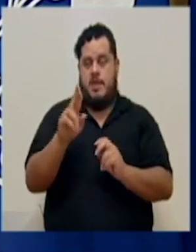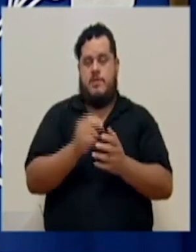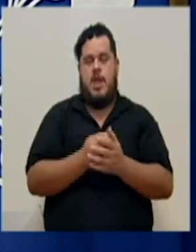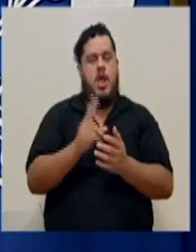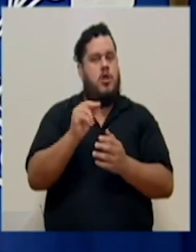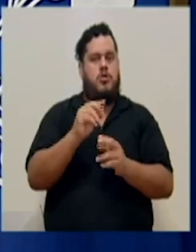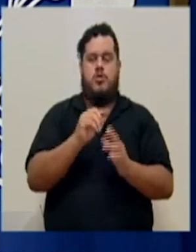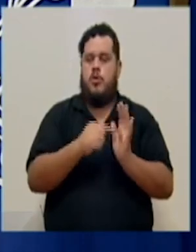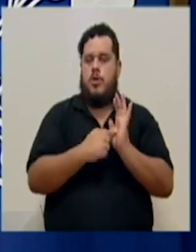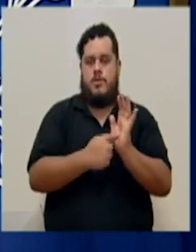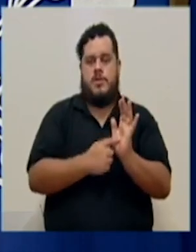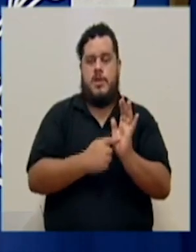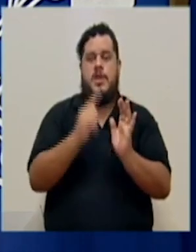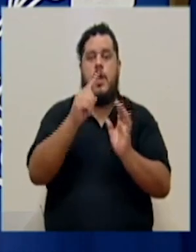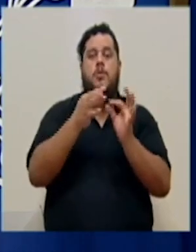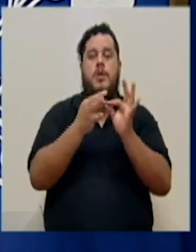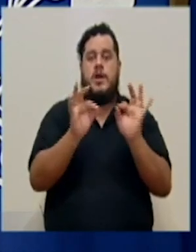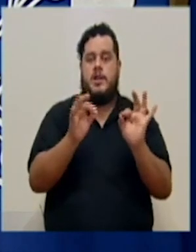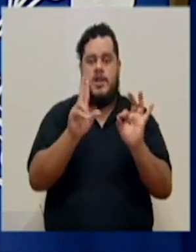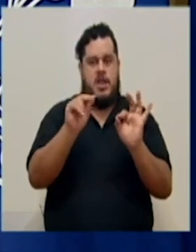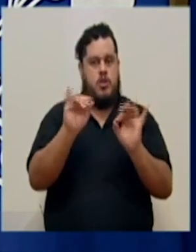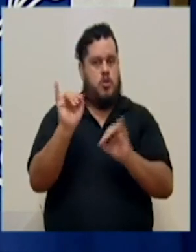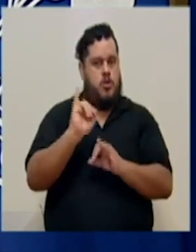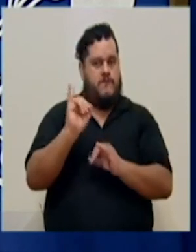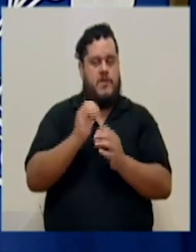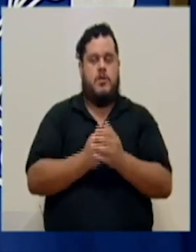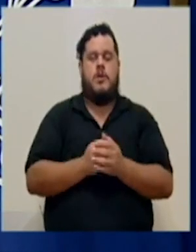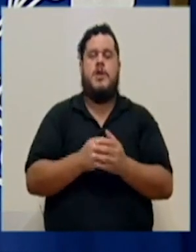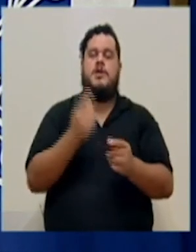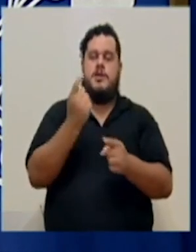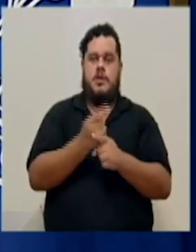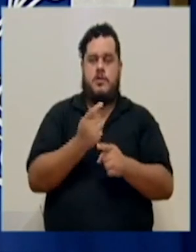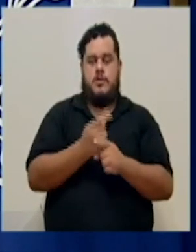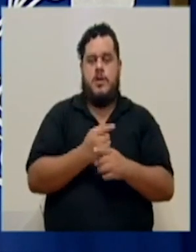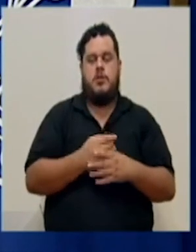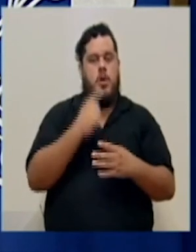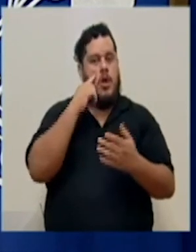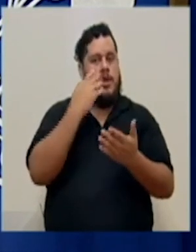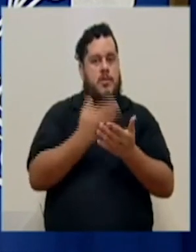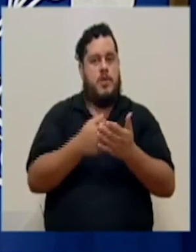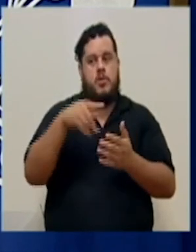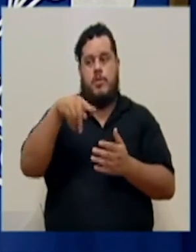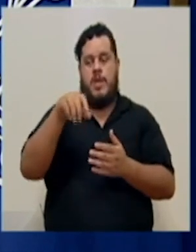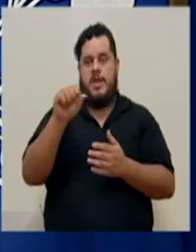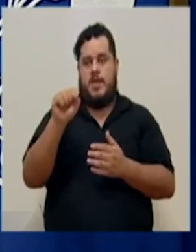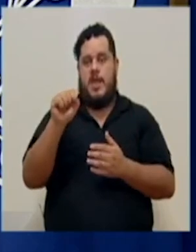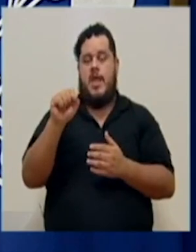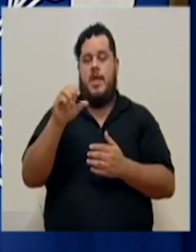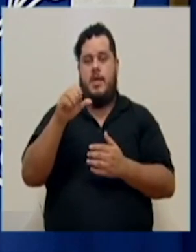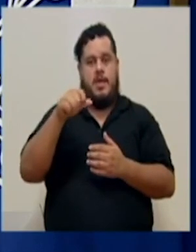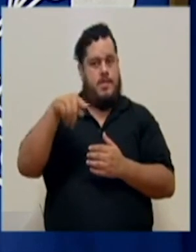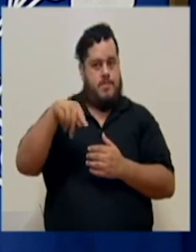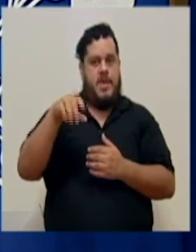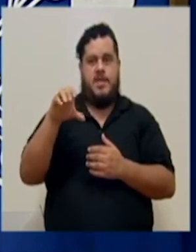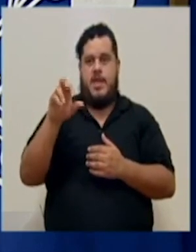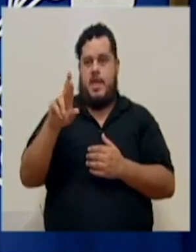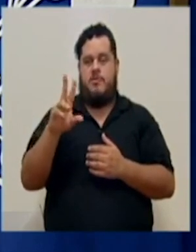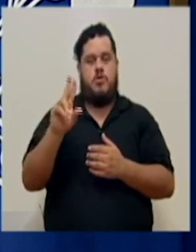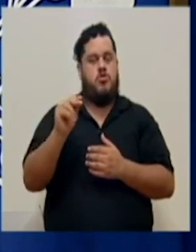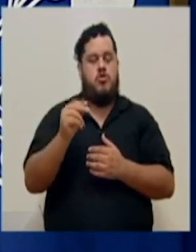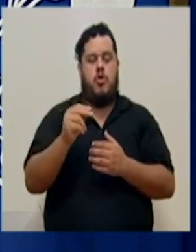no representan una garantía de no infección. Y así es. En realidad, las pruebas con PCR no representan una garantía